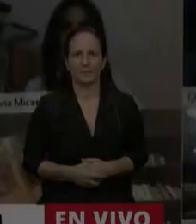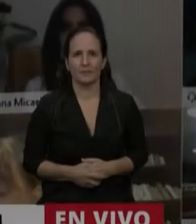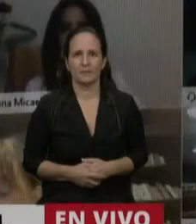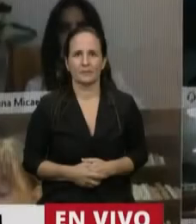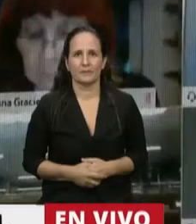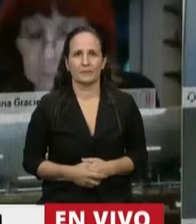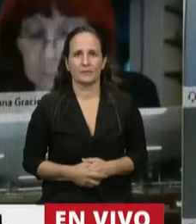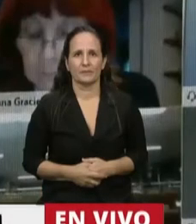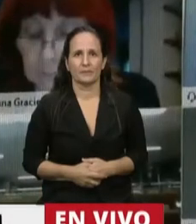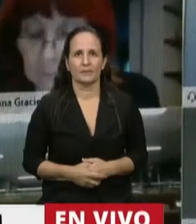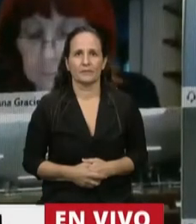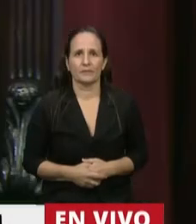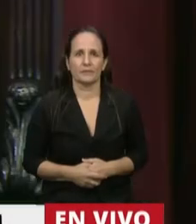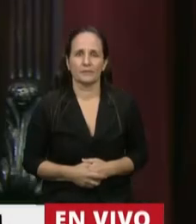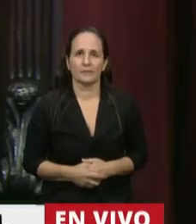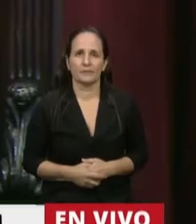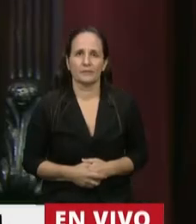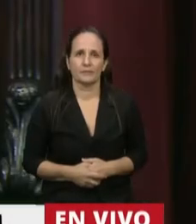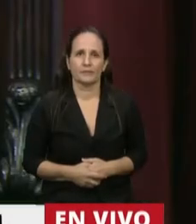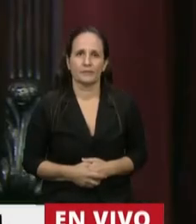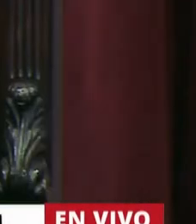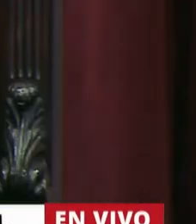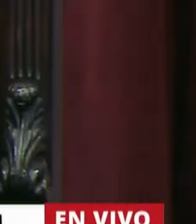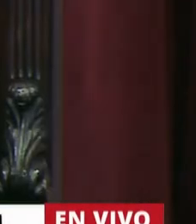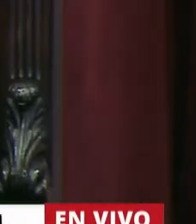Tiene la palabra el diputado Martín Soria.